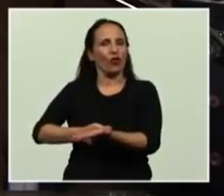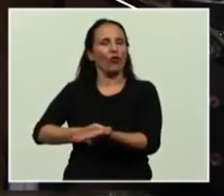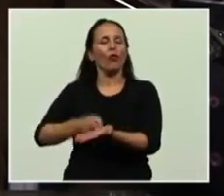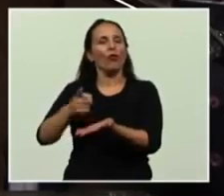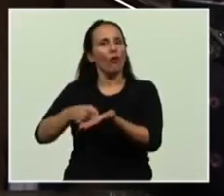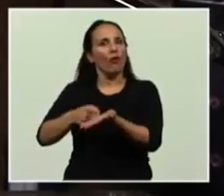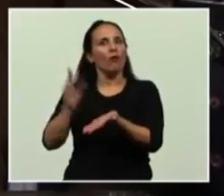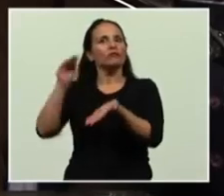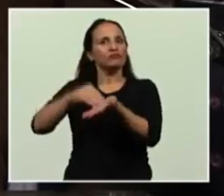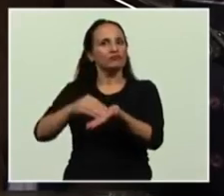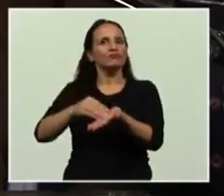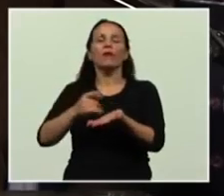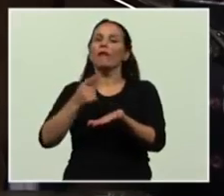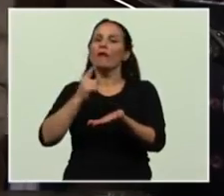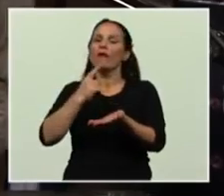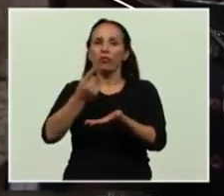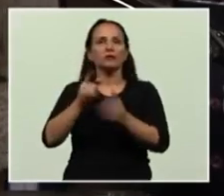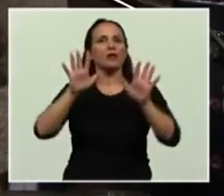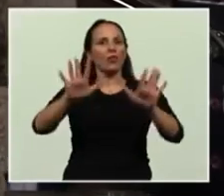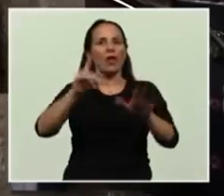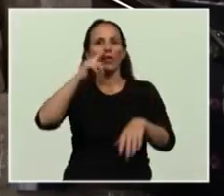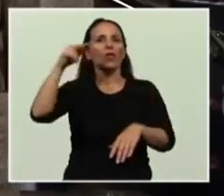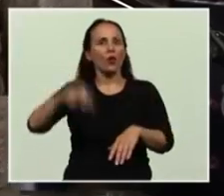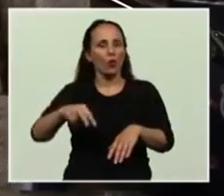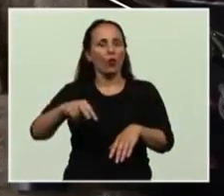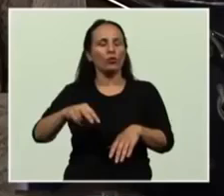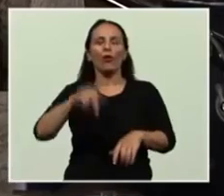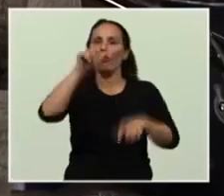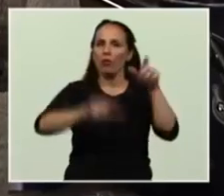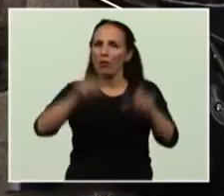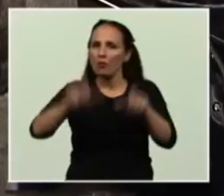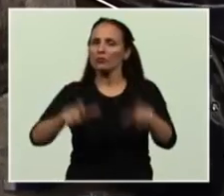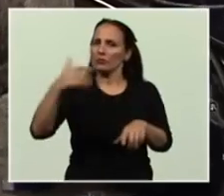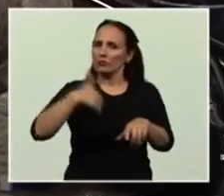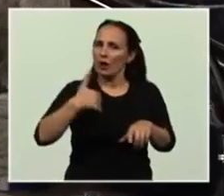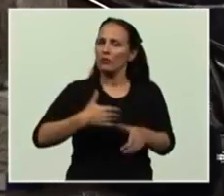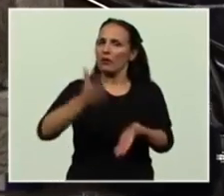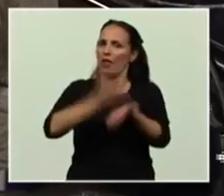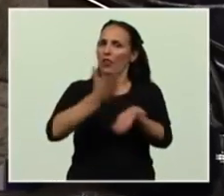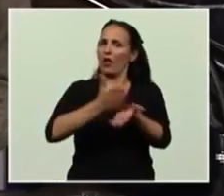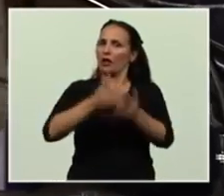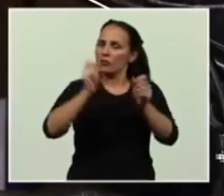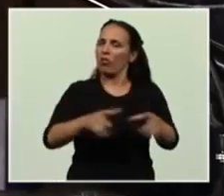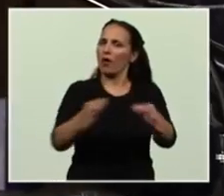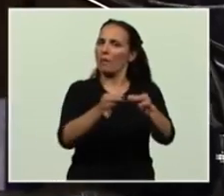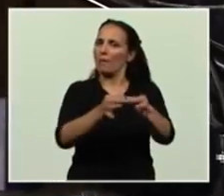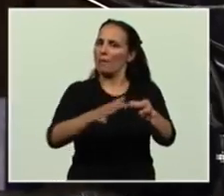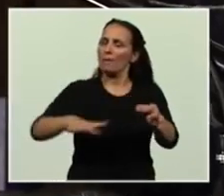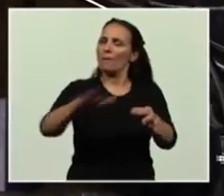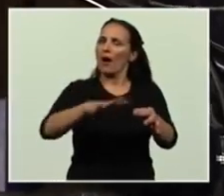instituyó a este día, el 10 de junio, como el día de reafirmación de nuestros derechos sobre las Islas Malvinas,